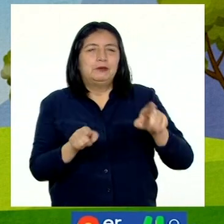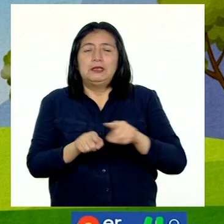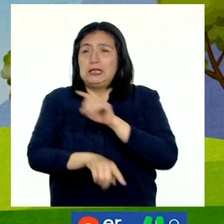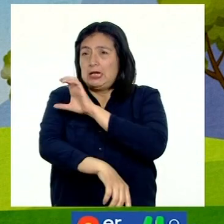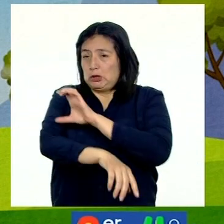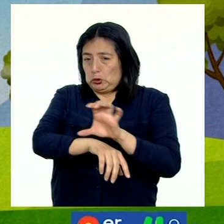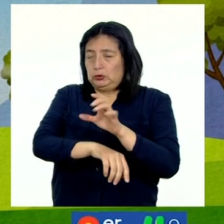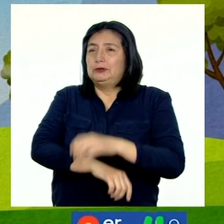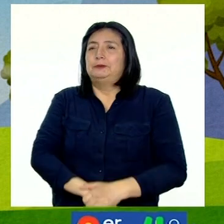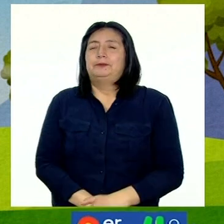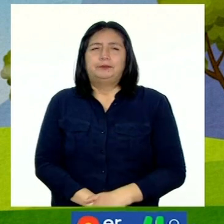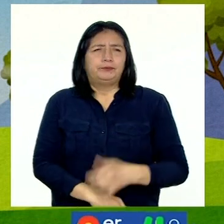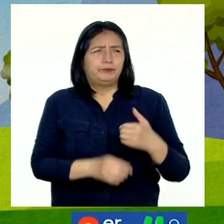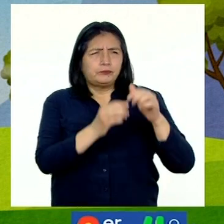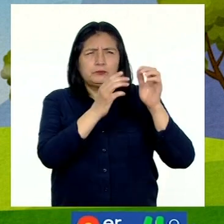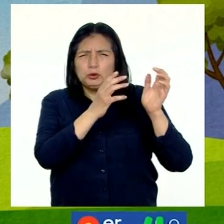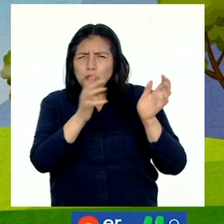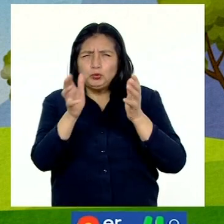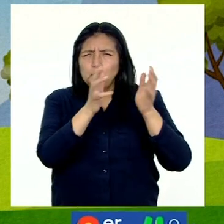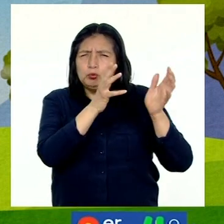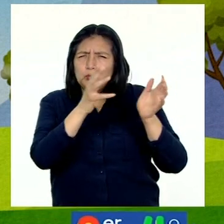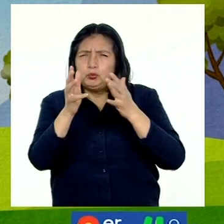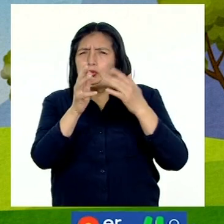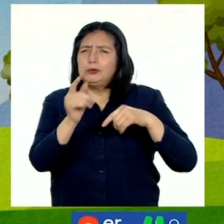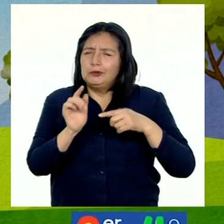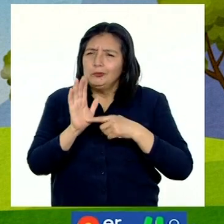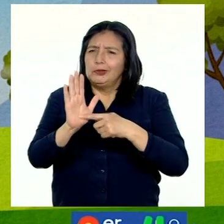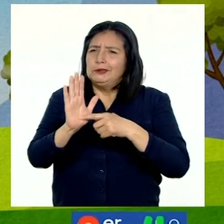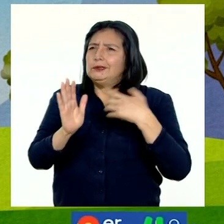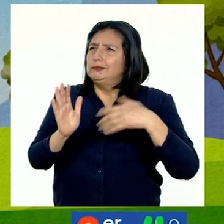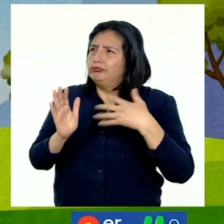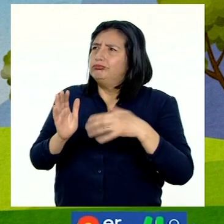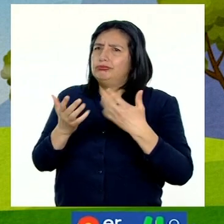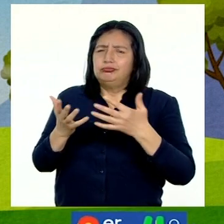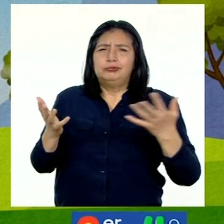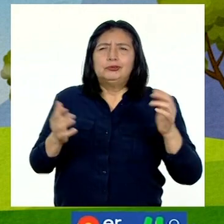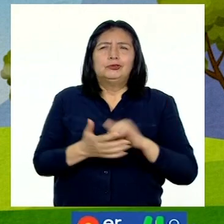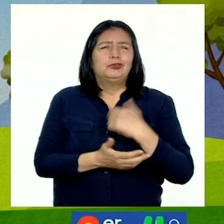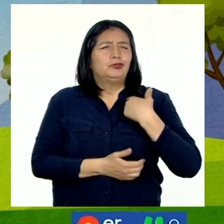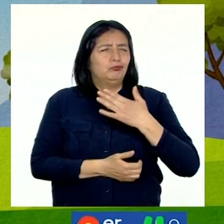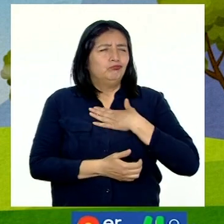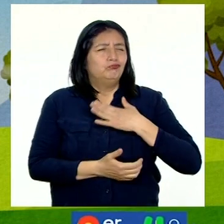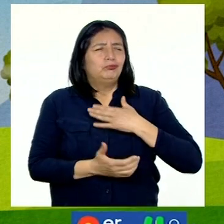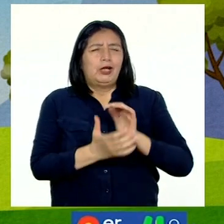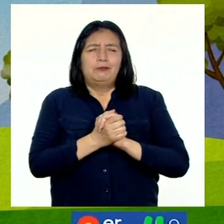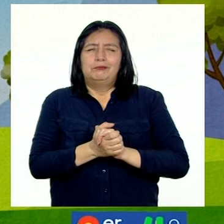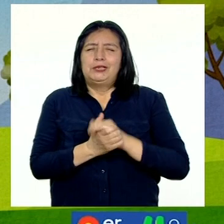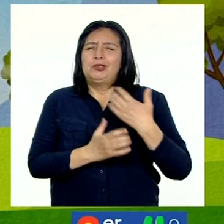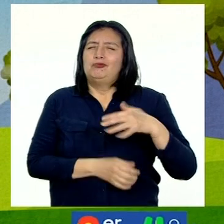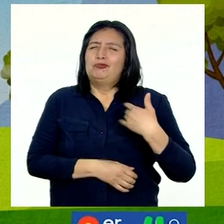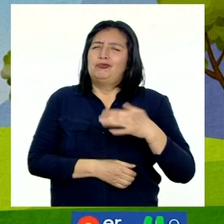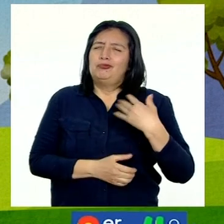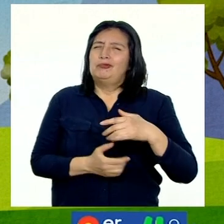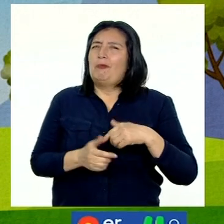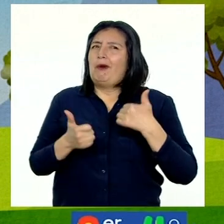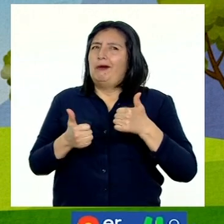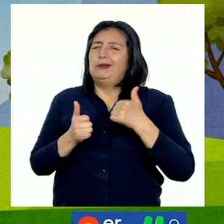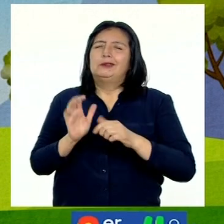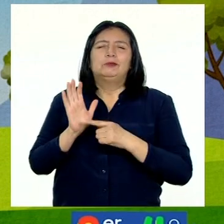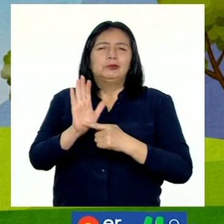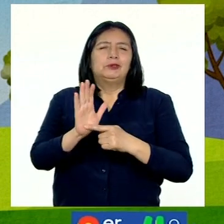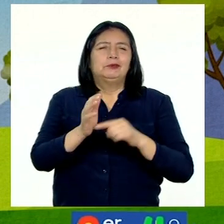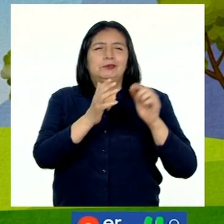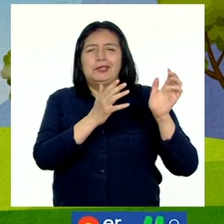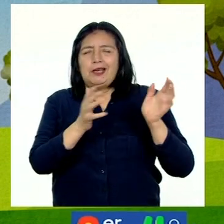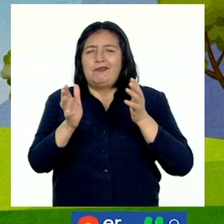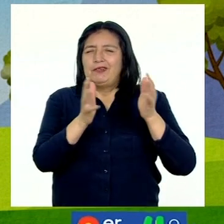la costa. Los vientos nos señalan muchas cosas. Tengo unos amigos geniales que quieren mostrarnos más sobre los